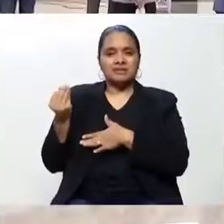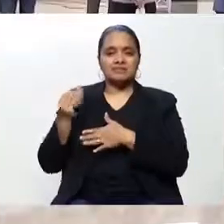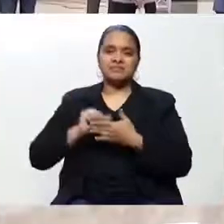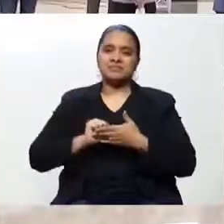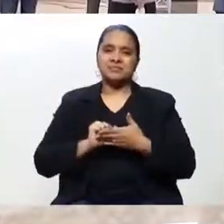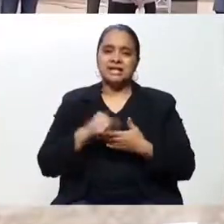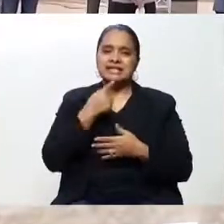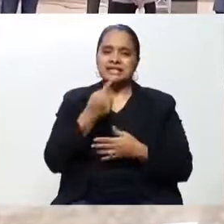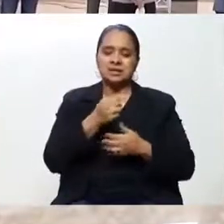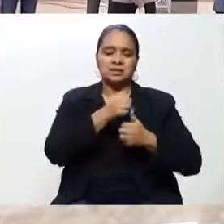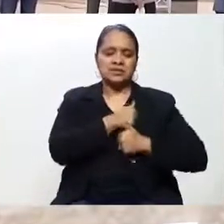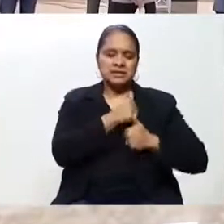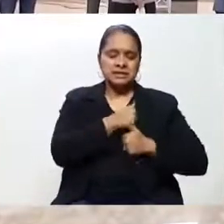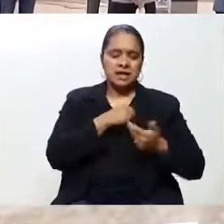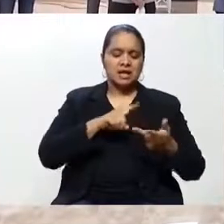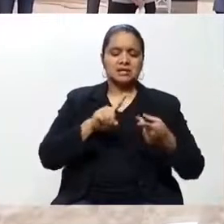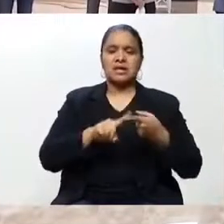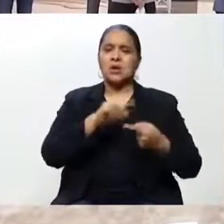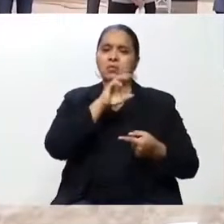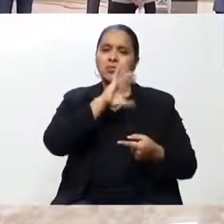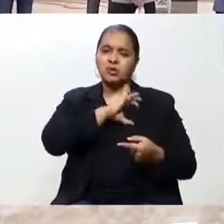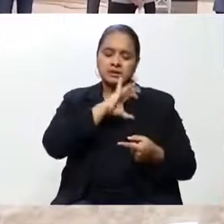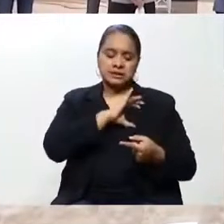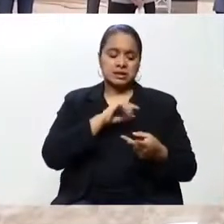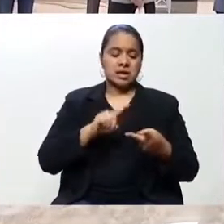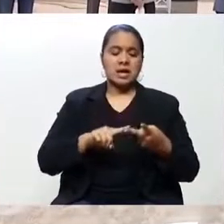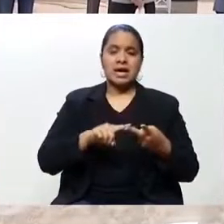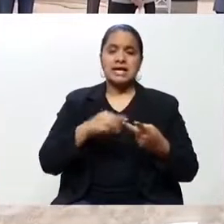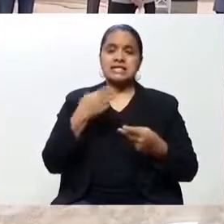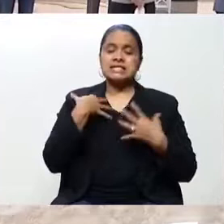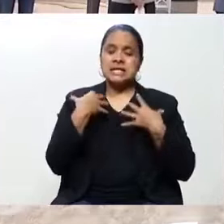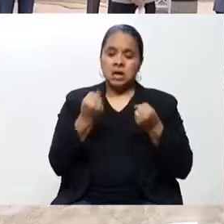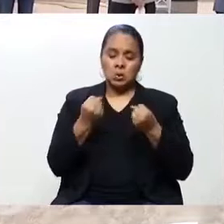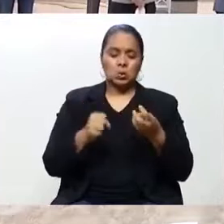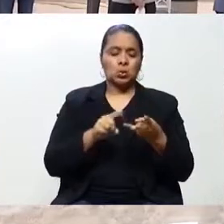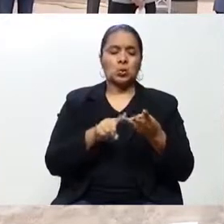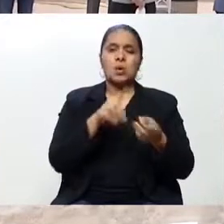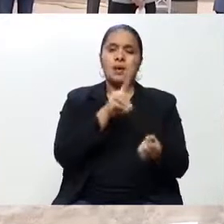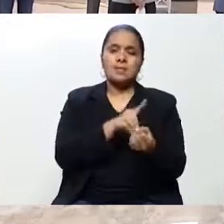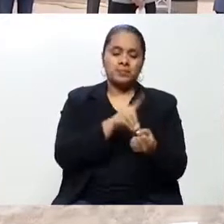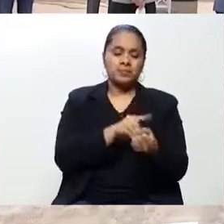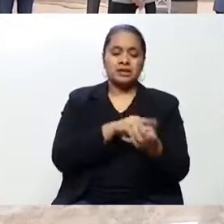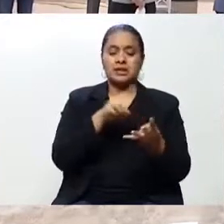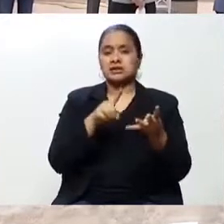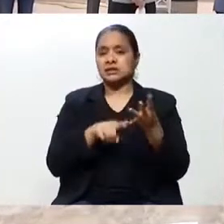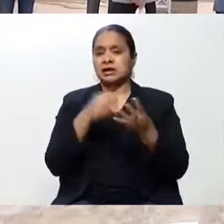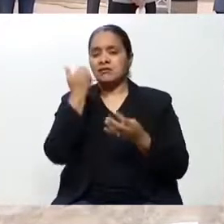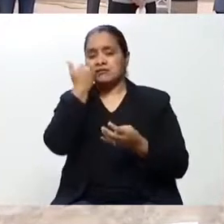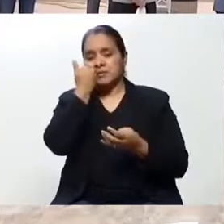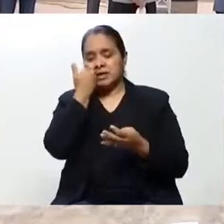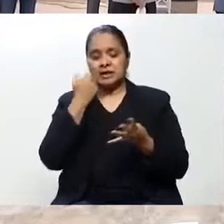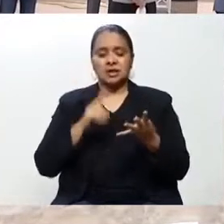de militares, de policía, de personal, de salud, médicos, enfermeras, de laboratorio, bomberos,